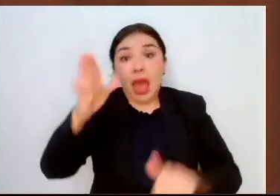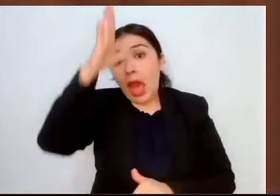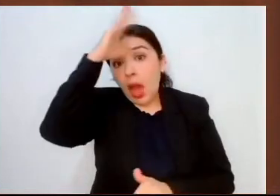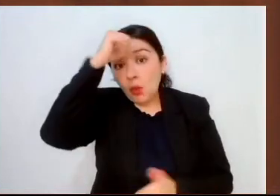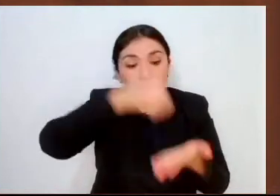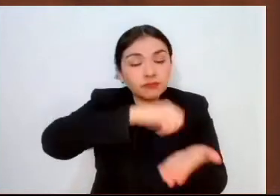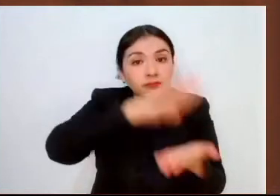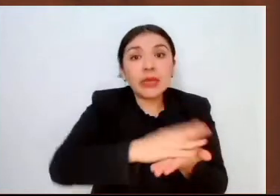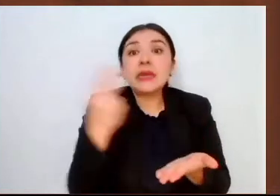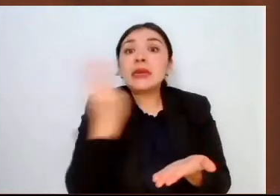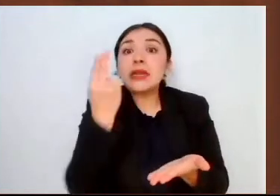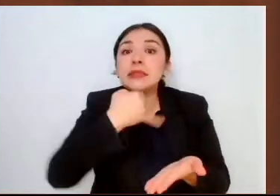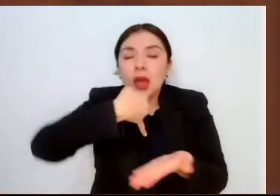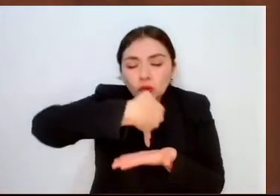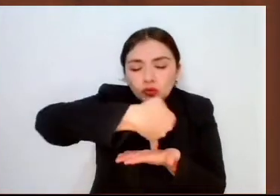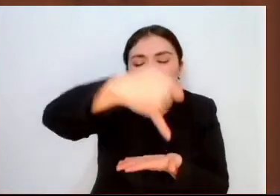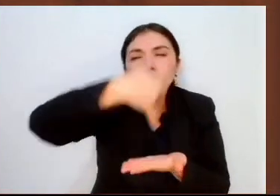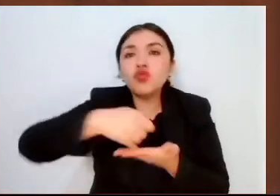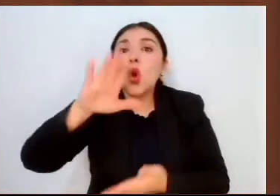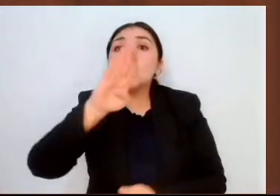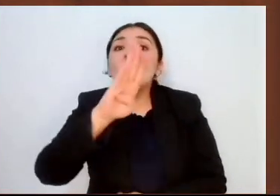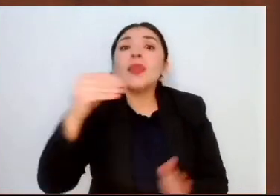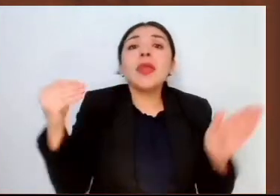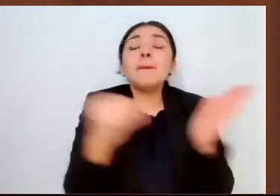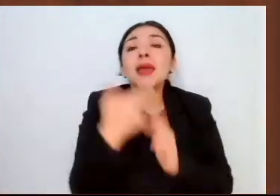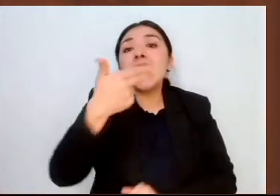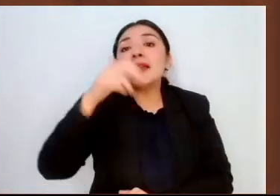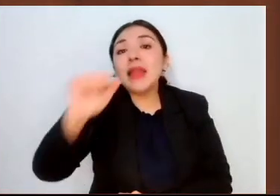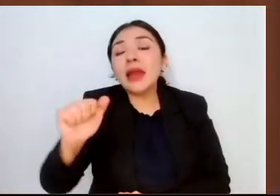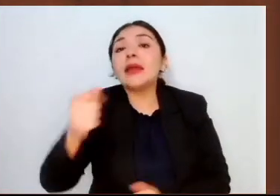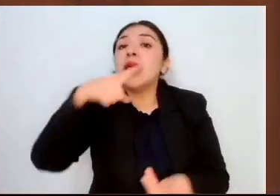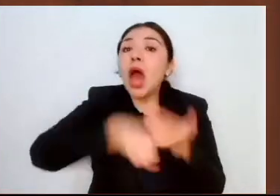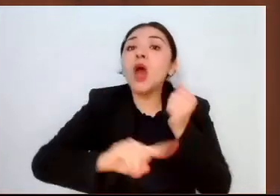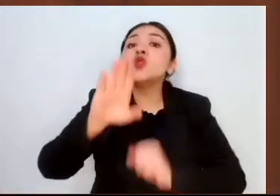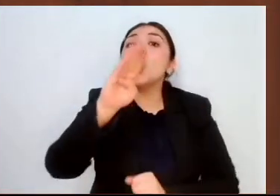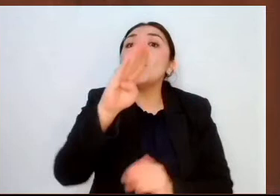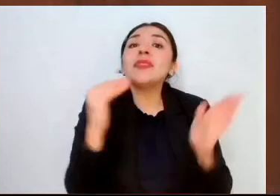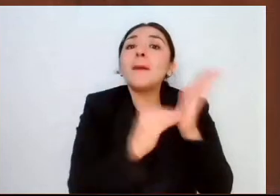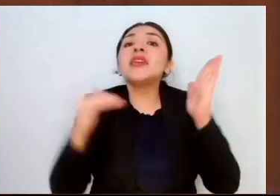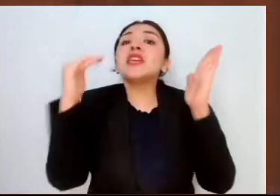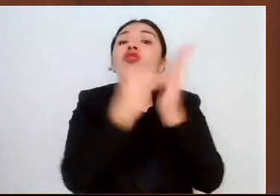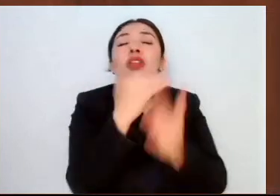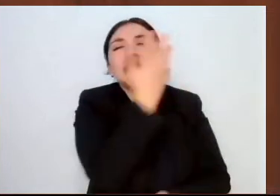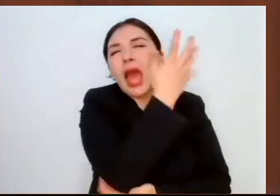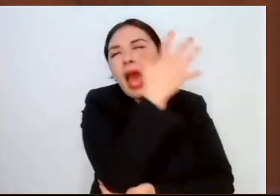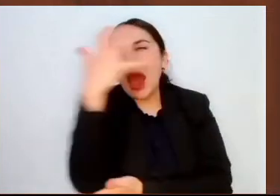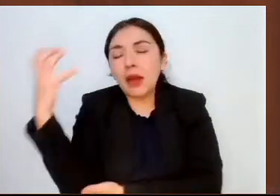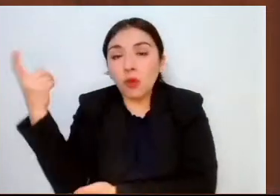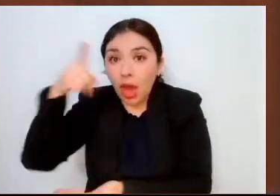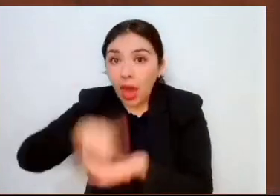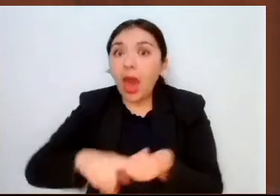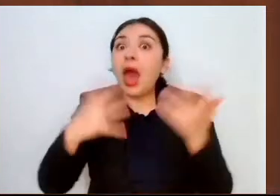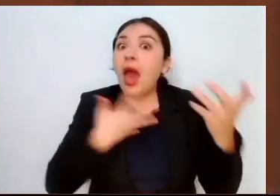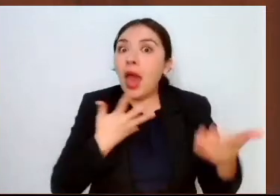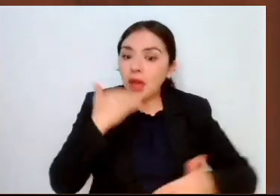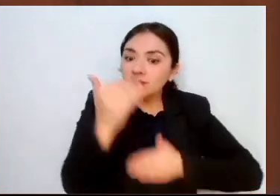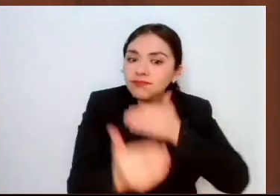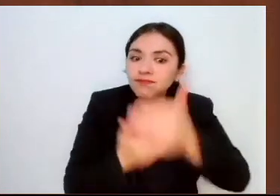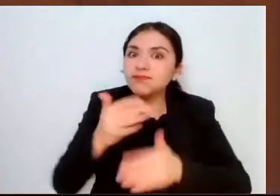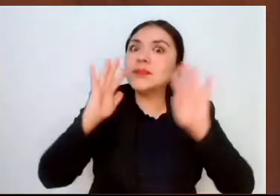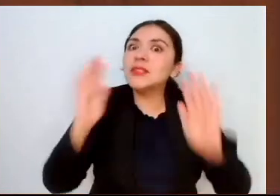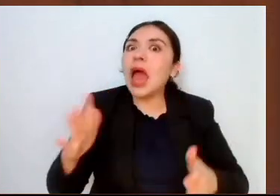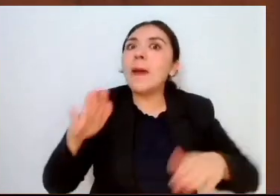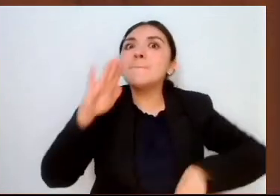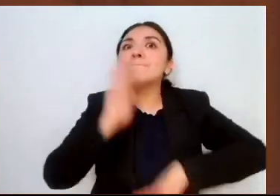sembrar 90 mil hectáreas con 90 millones de árboles, misma que registra un avance superior al 52